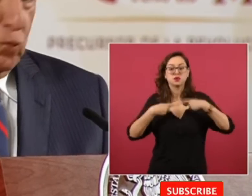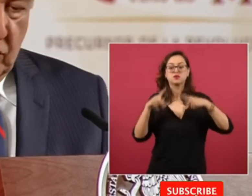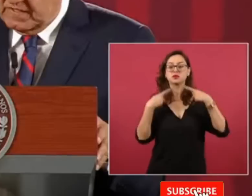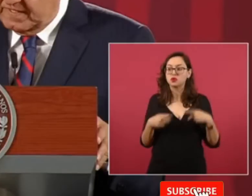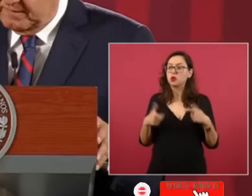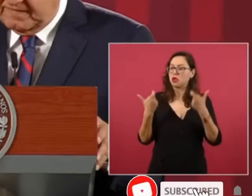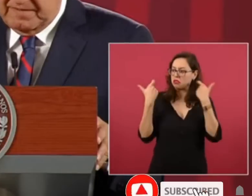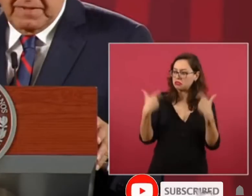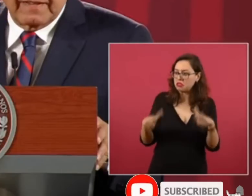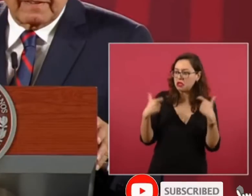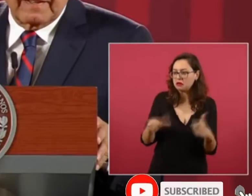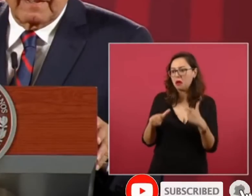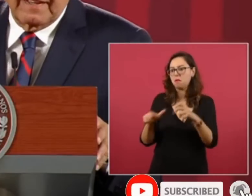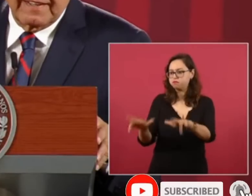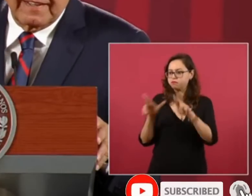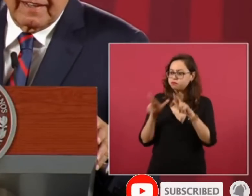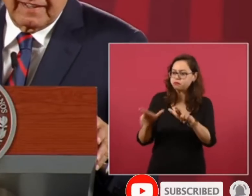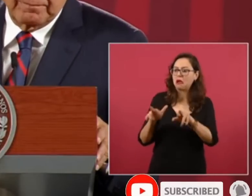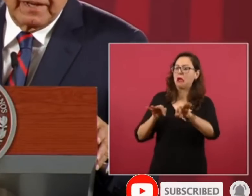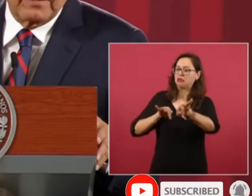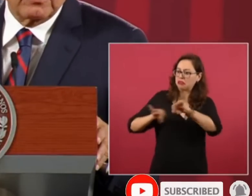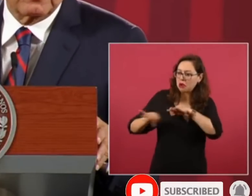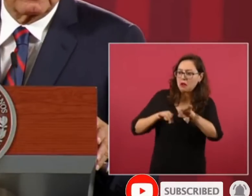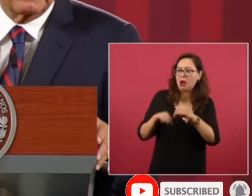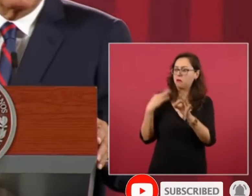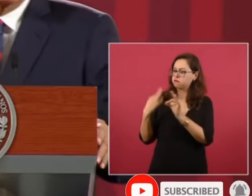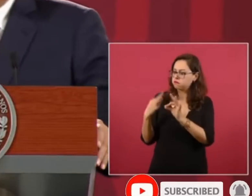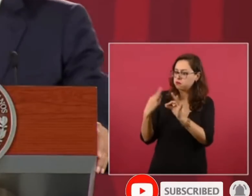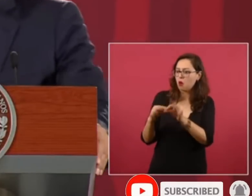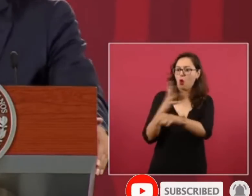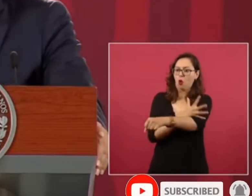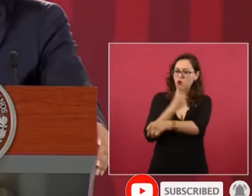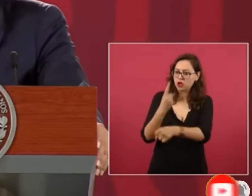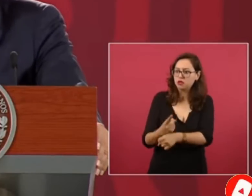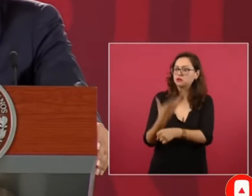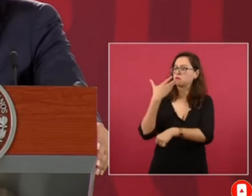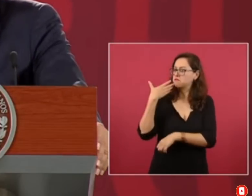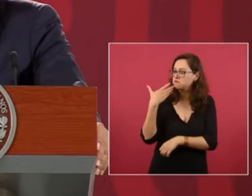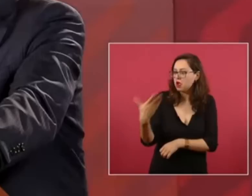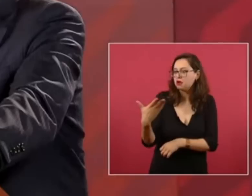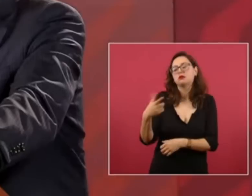y además invierten y generan empleos y merecen respeto